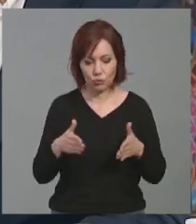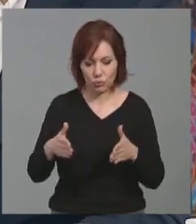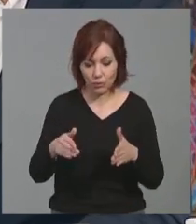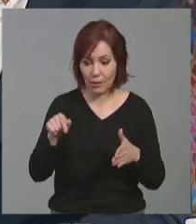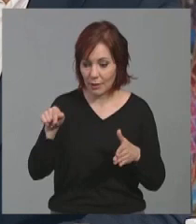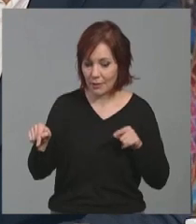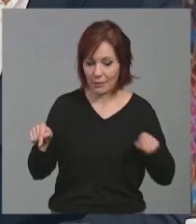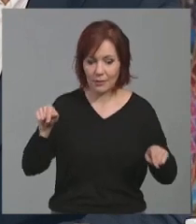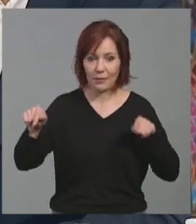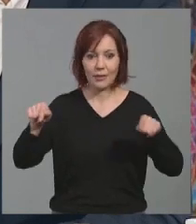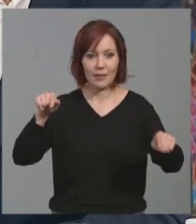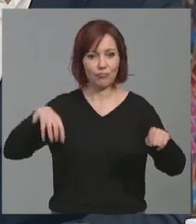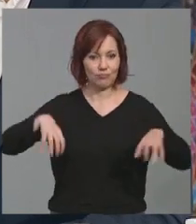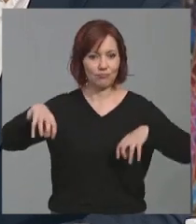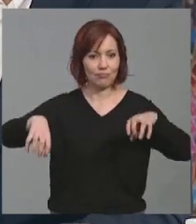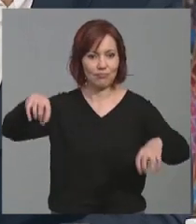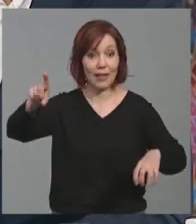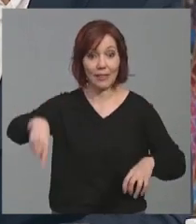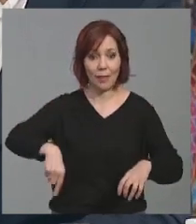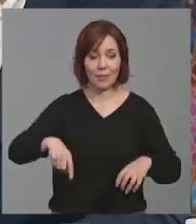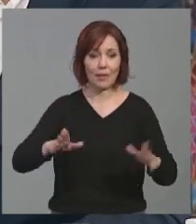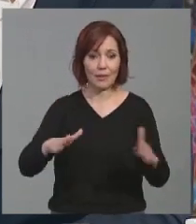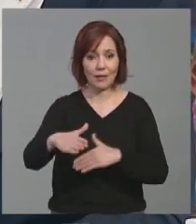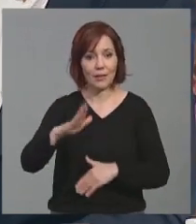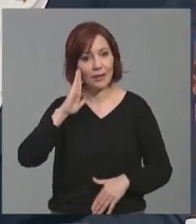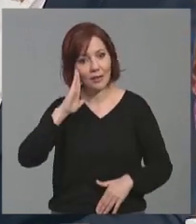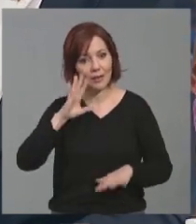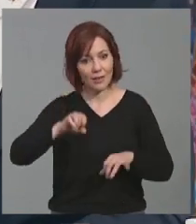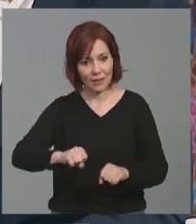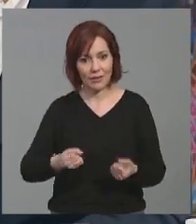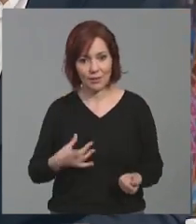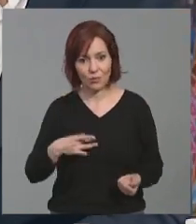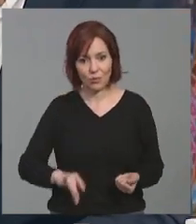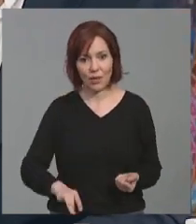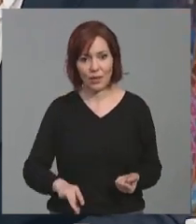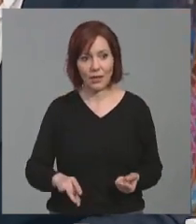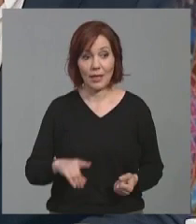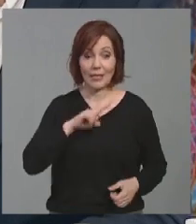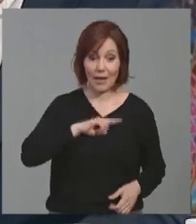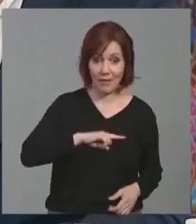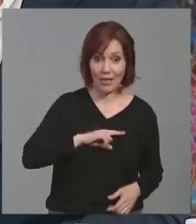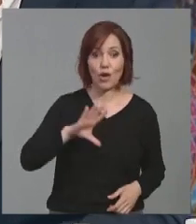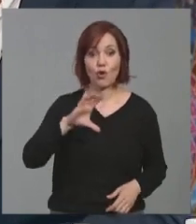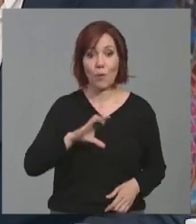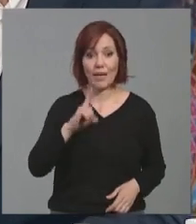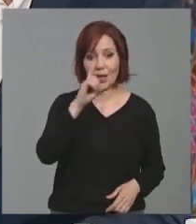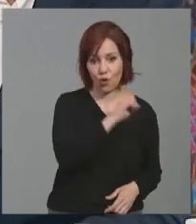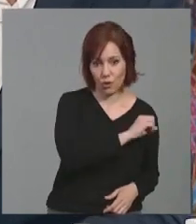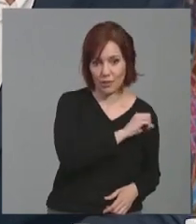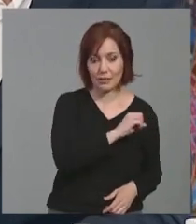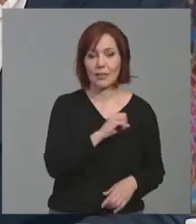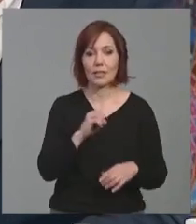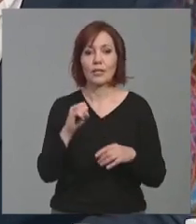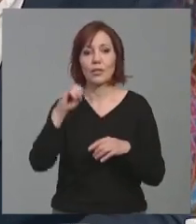alojamiento, bueno, evidentemente eso tiene que ser así, pero también Caravaca tiene que, y Caravaca y la comarca del noreste tiene que crecer en ese sentido. El turismo rural se va a ver